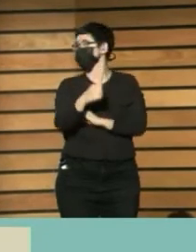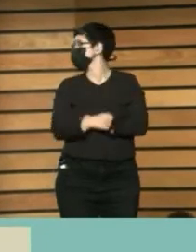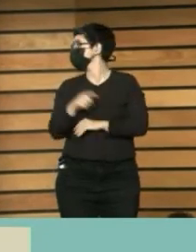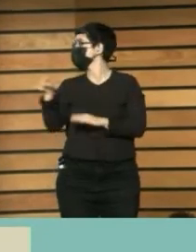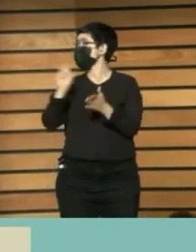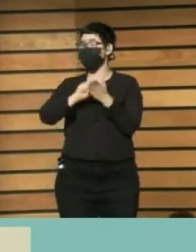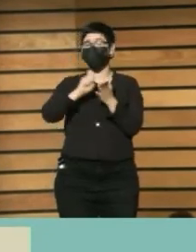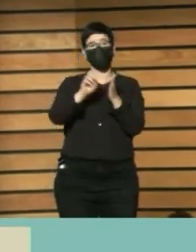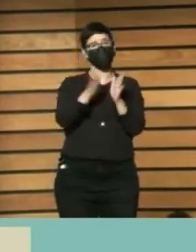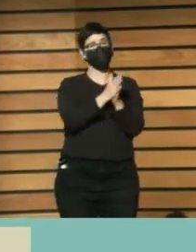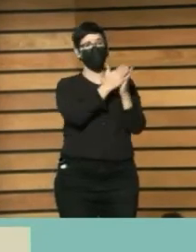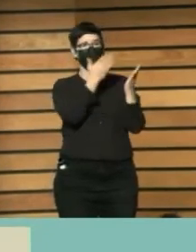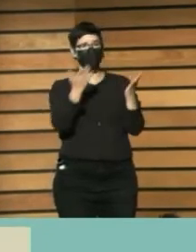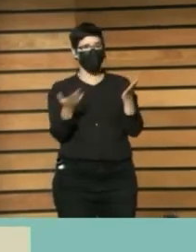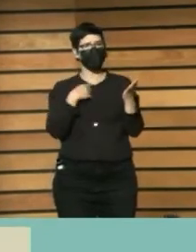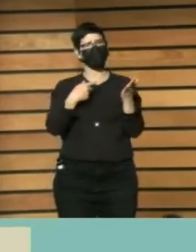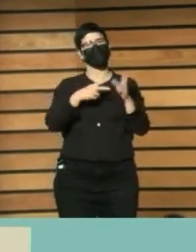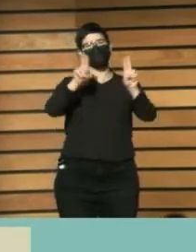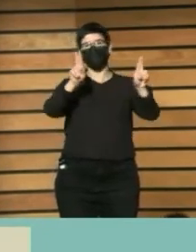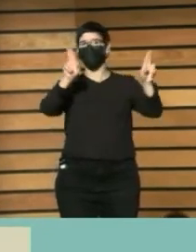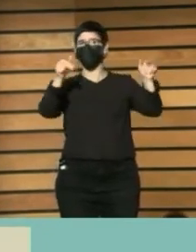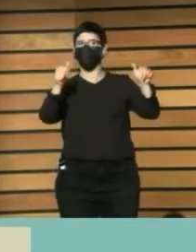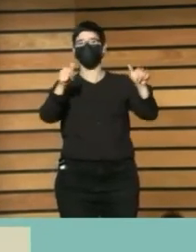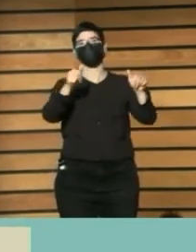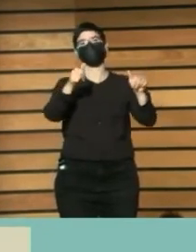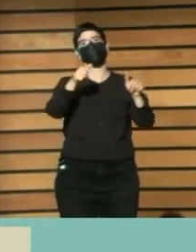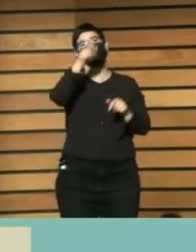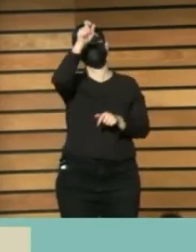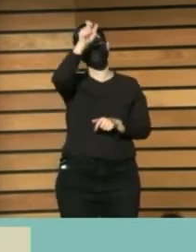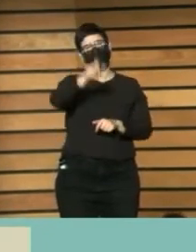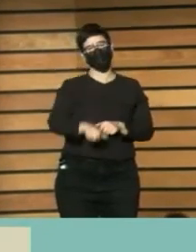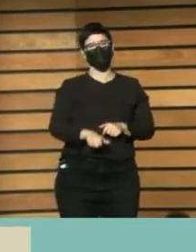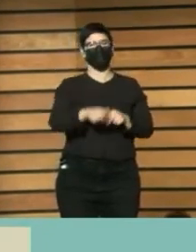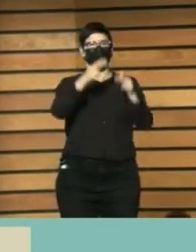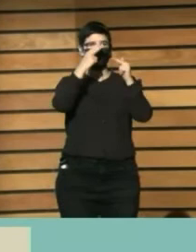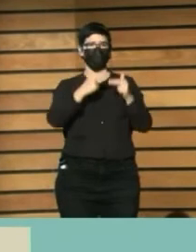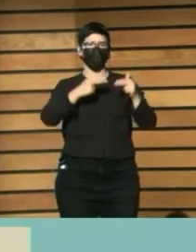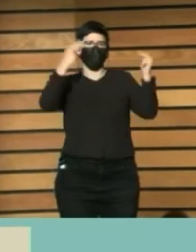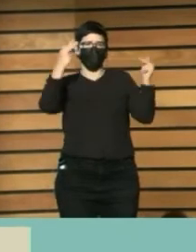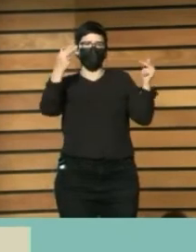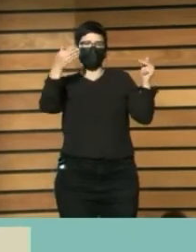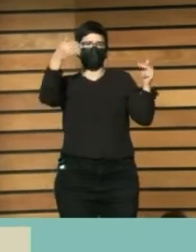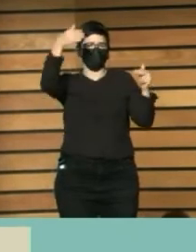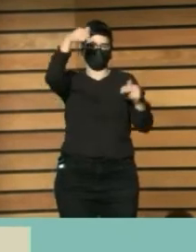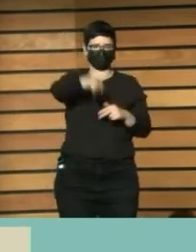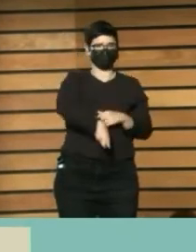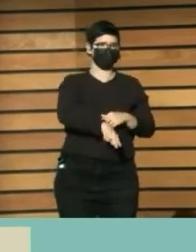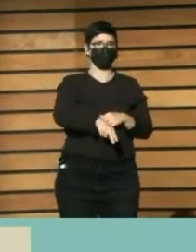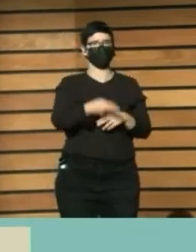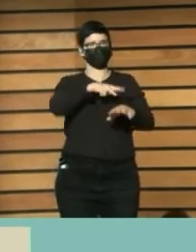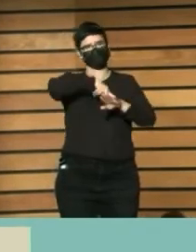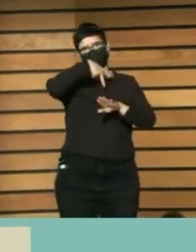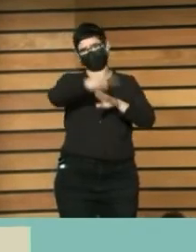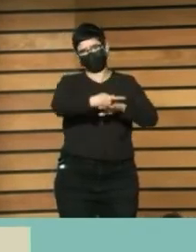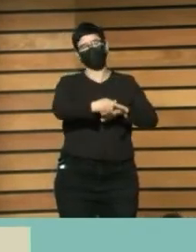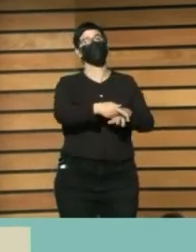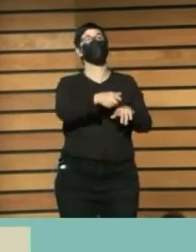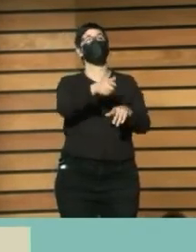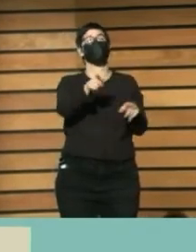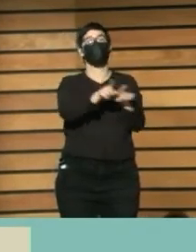Un libro Que se llama La caída Del hombre público Y él define Los espacios Públicos